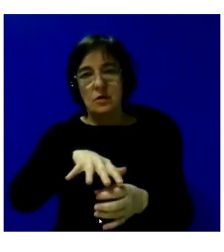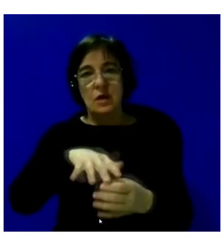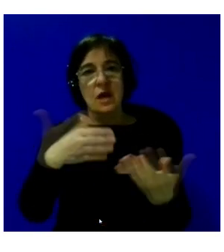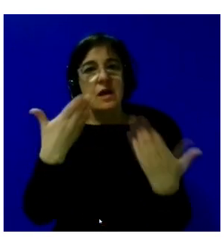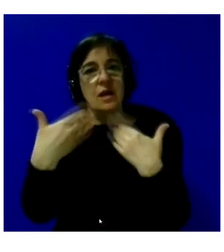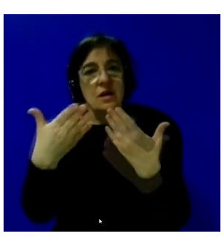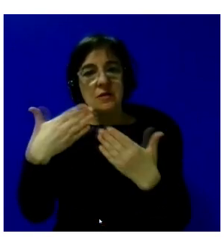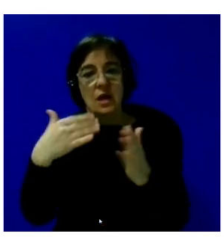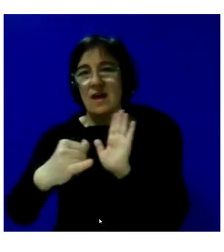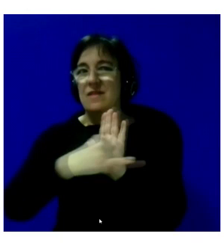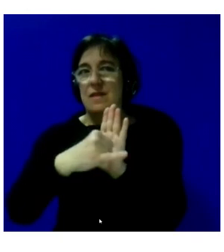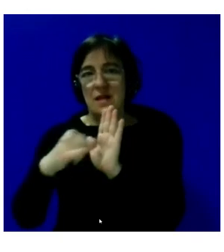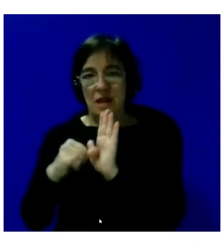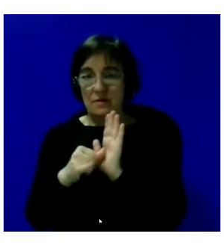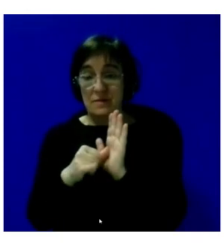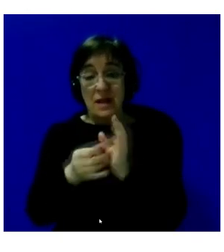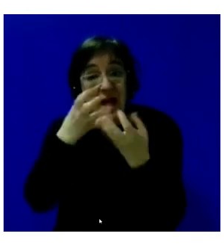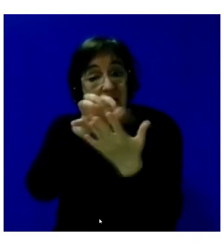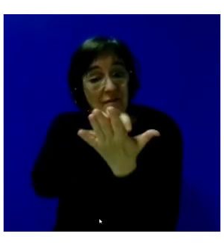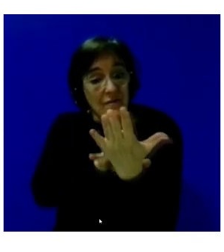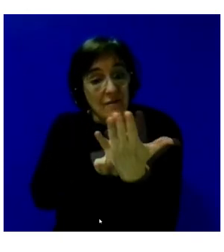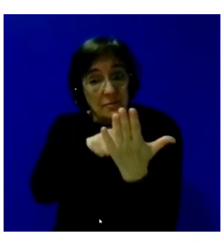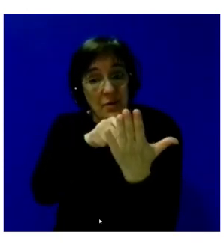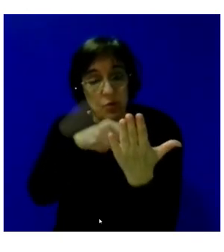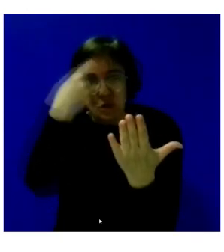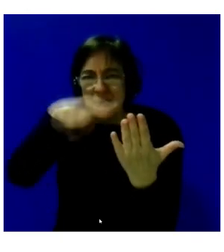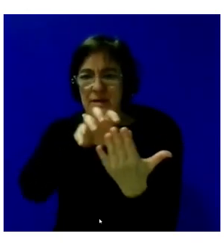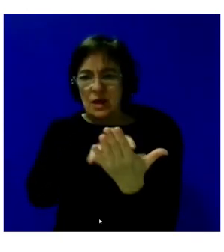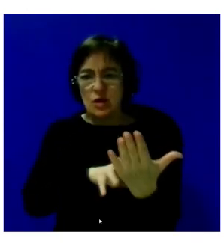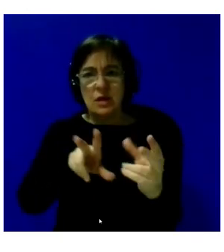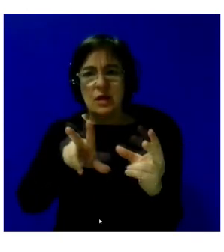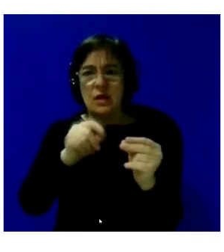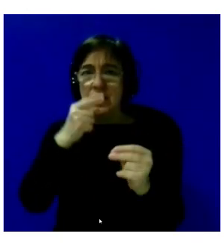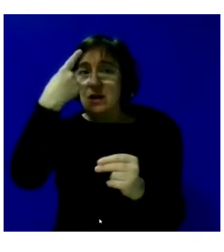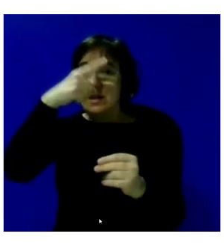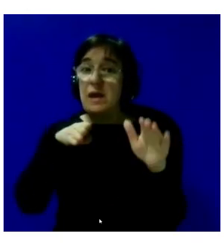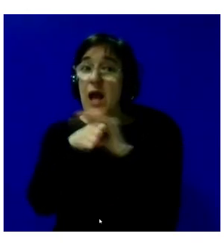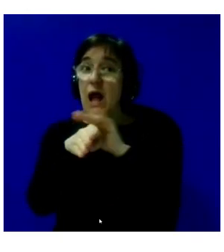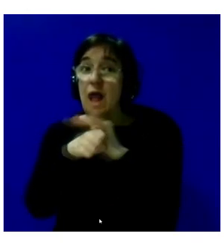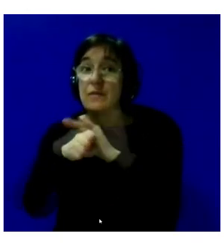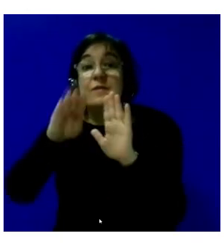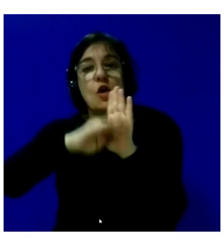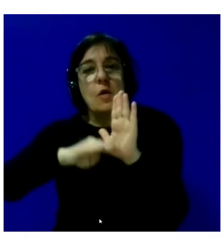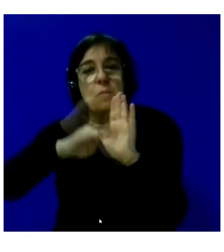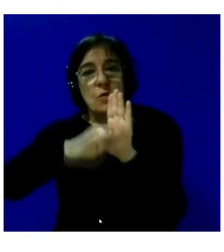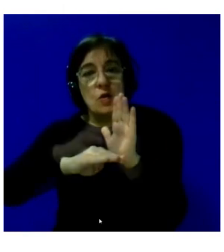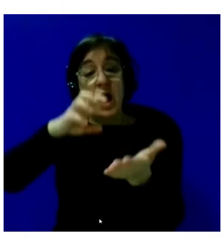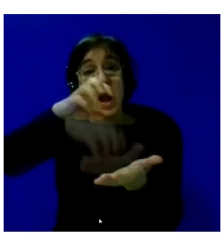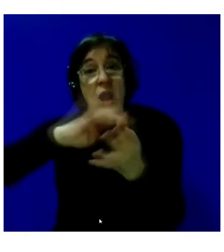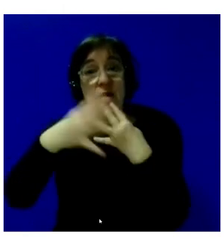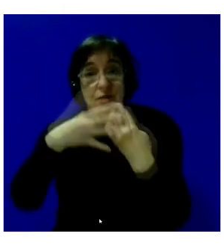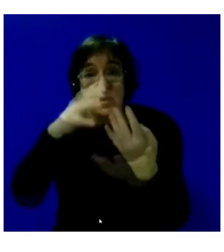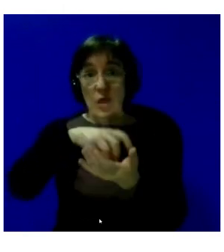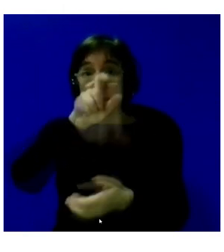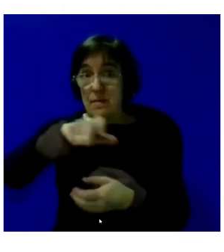y de proximidad. En el informe a cada lado sabíamos que el acceso a los programas en los centros penitenciarios para